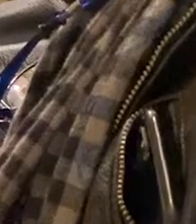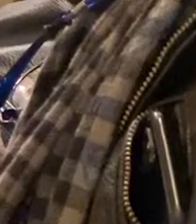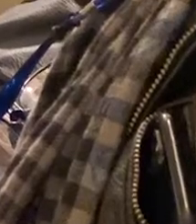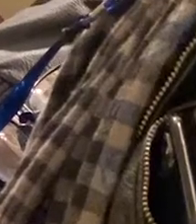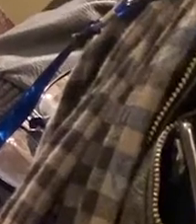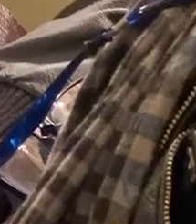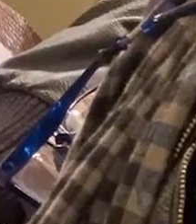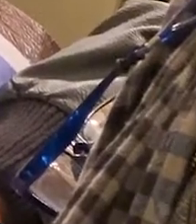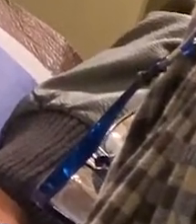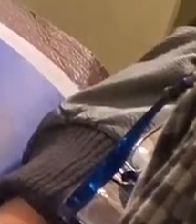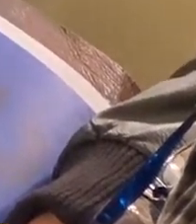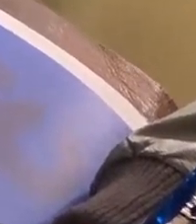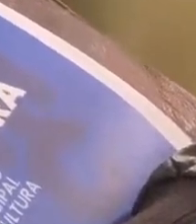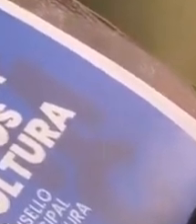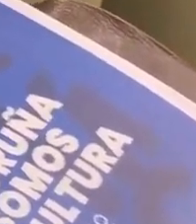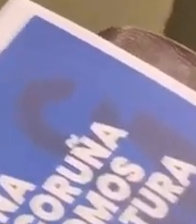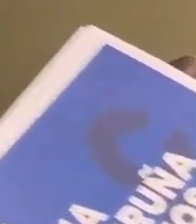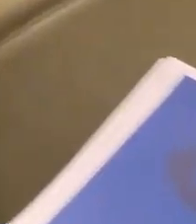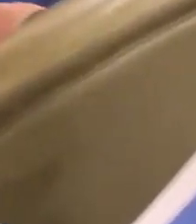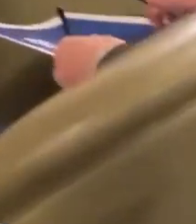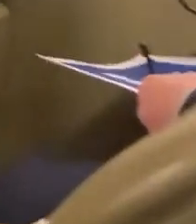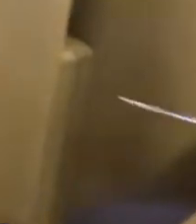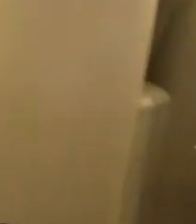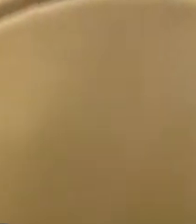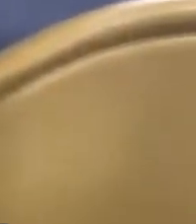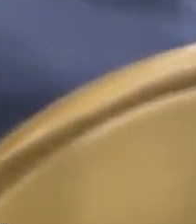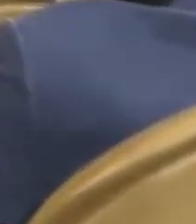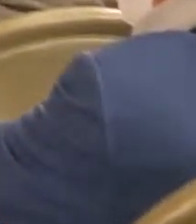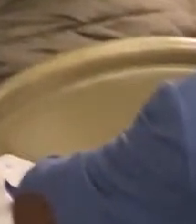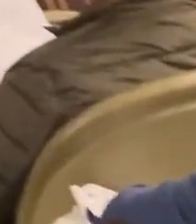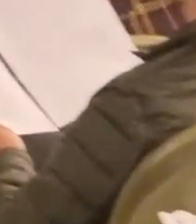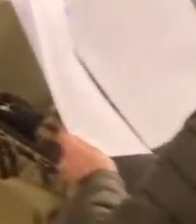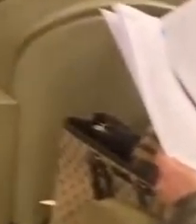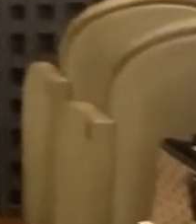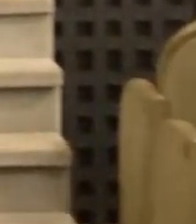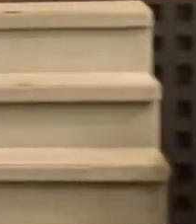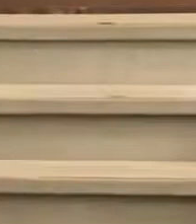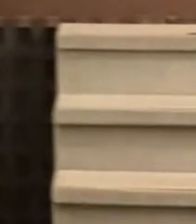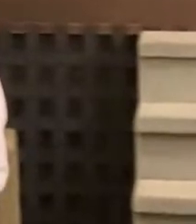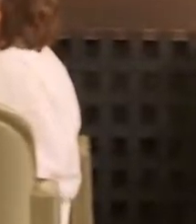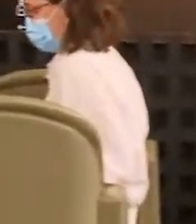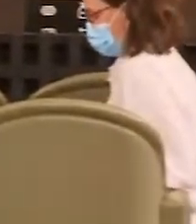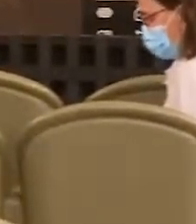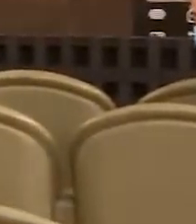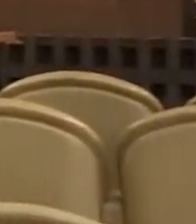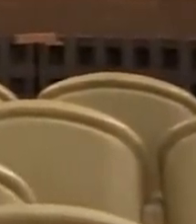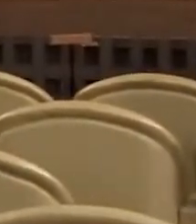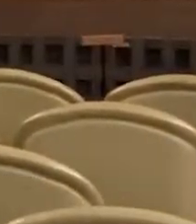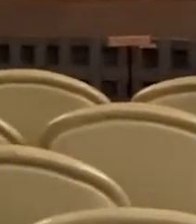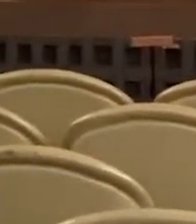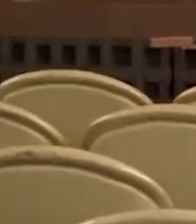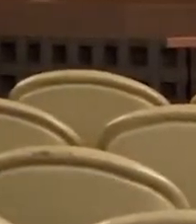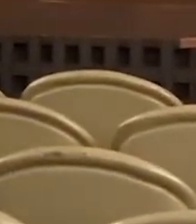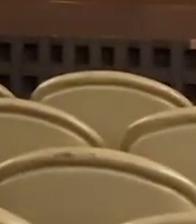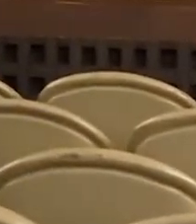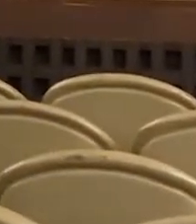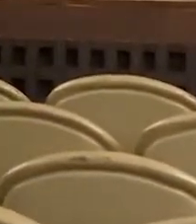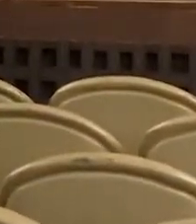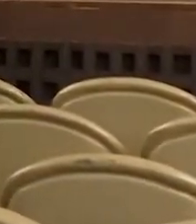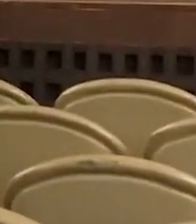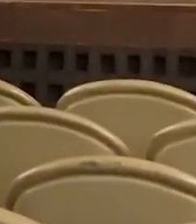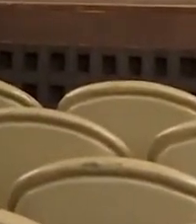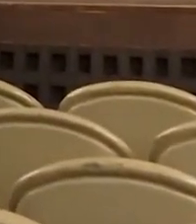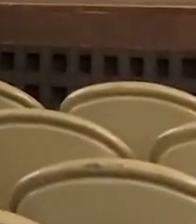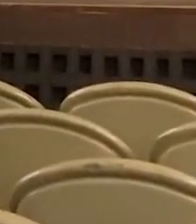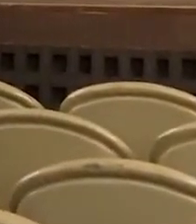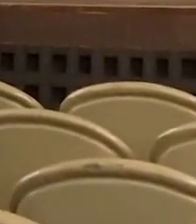Non foi sen tempo, a nos nos teria gustado que este debate se producise antes. Esta iniciativa de creación dun consello sectorial, dun órgano de